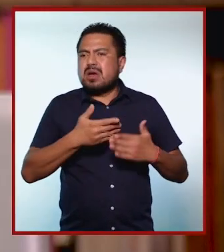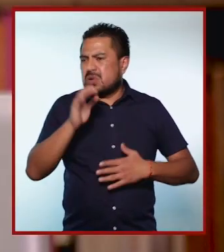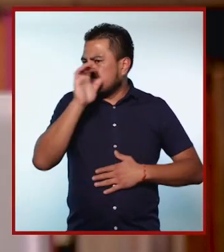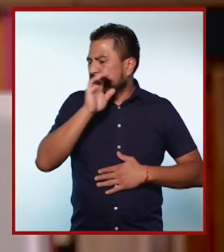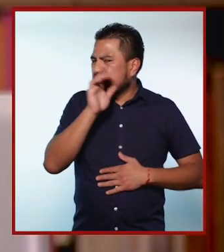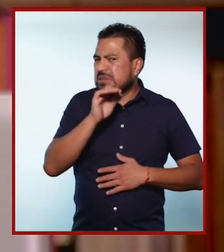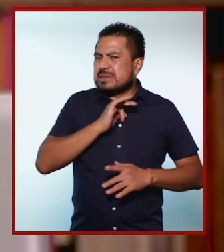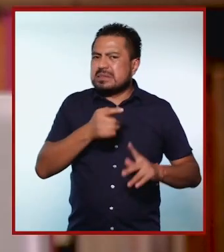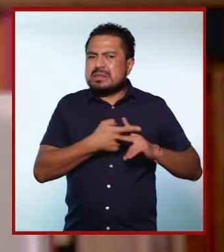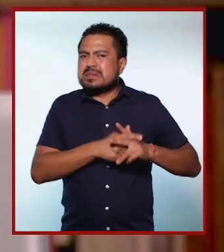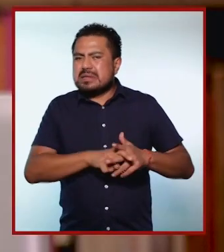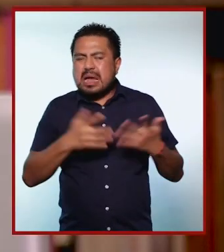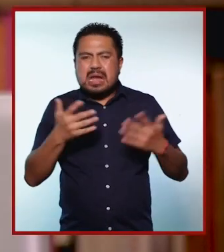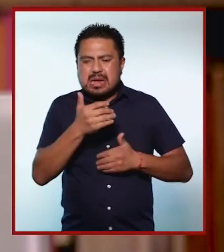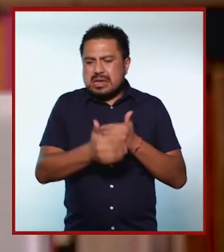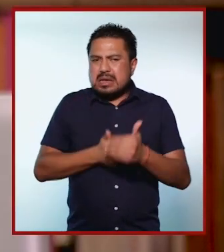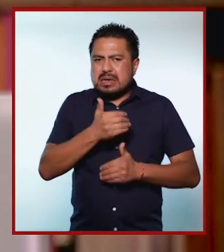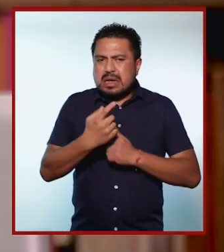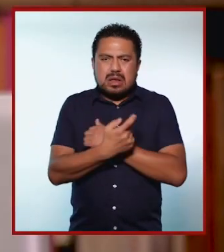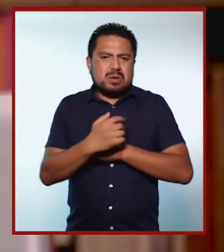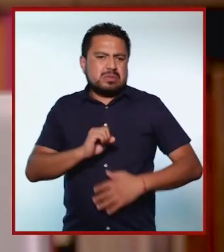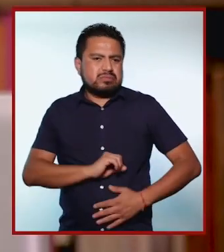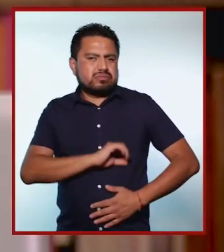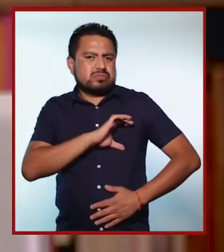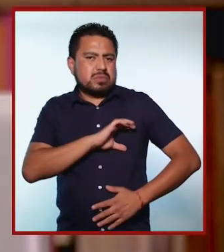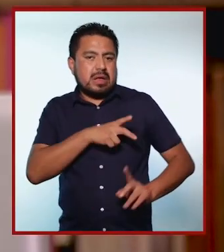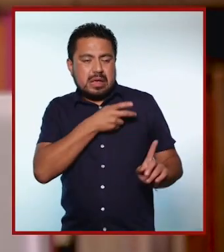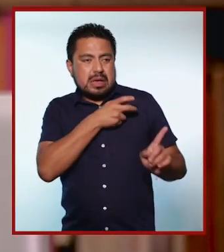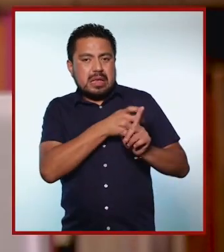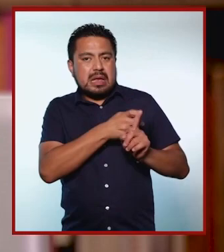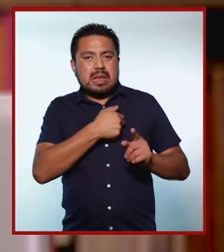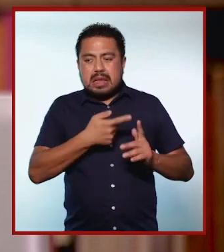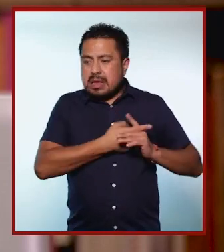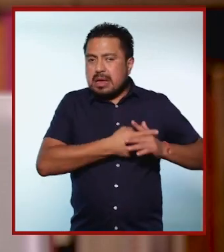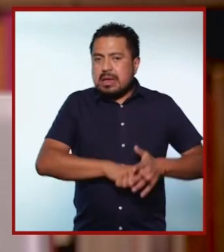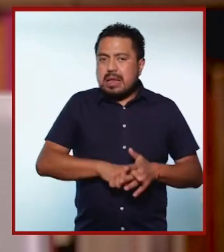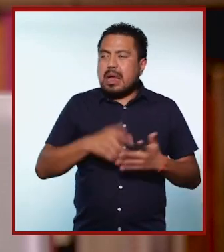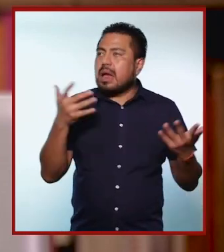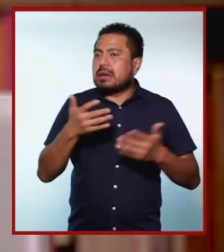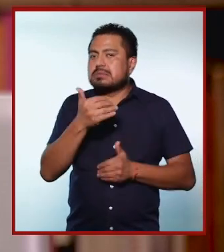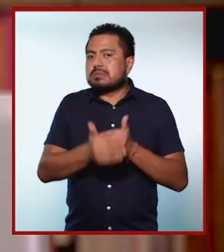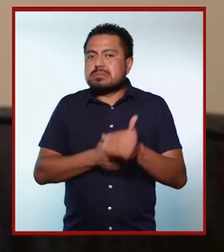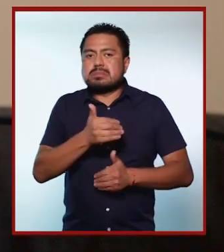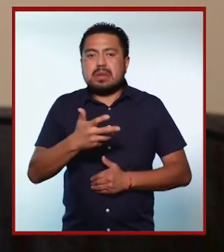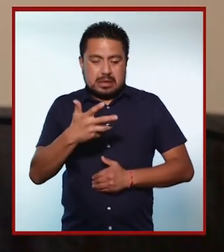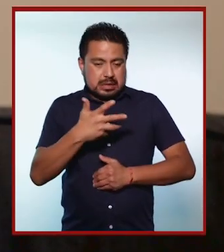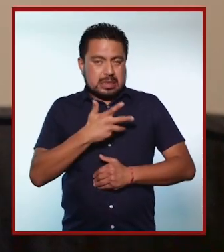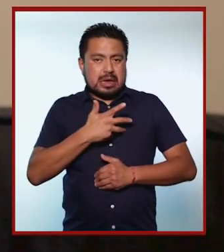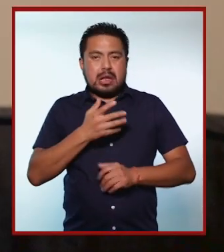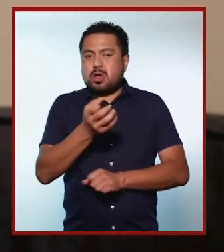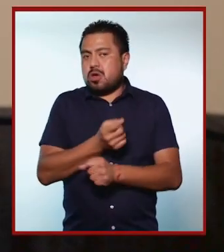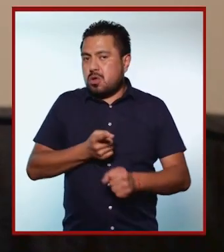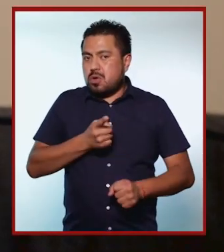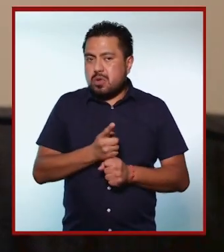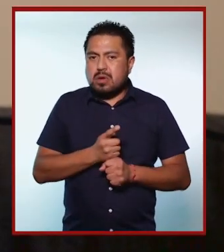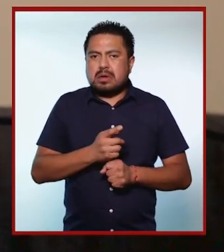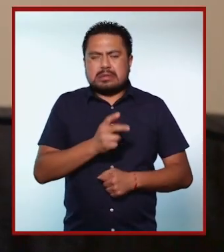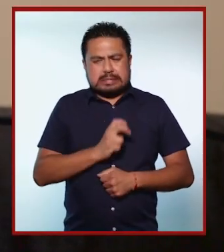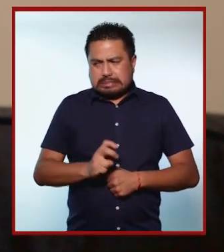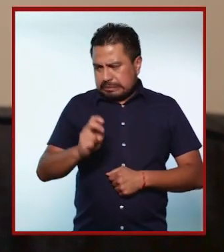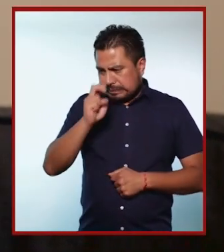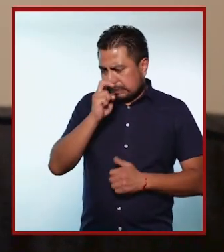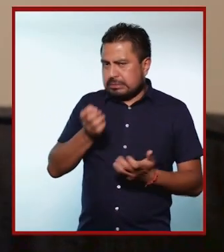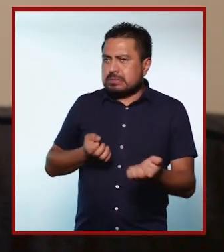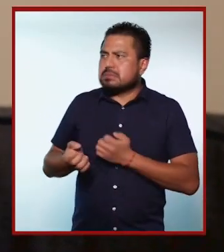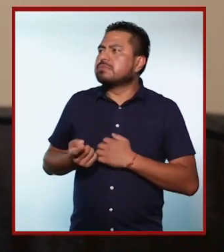y entonces, curiosamente, empecé a elevar mi autoestima. Con esta autoestima que yo empecé a elevar, tuve la posibilidad